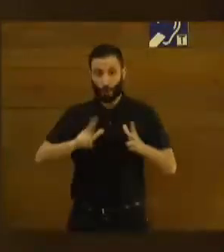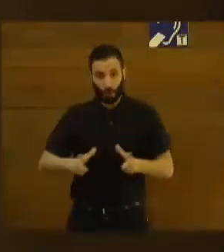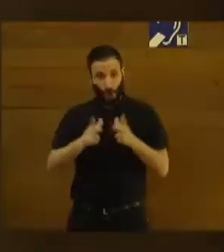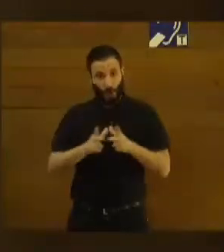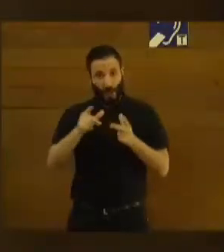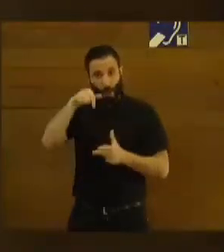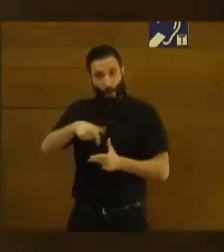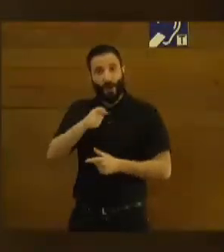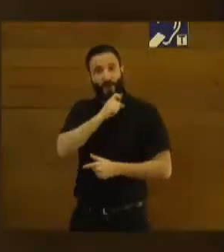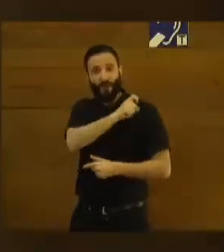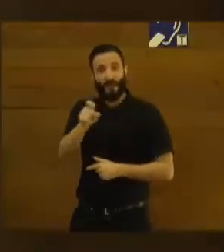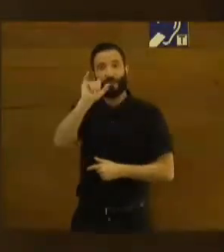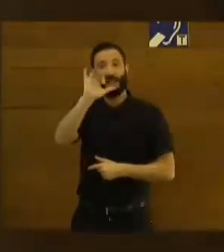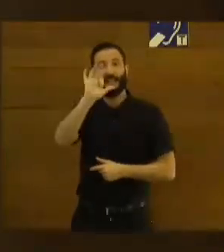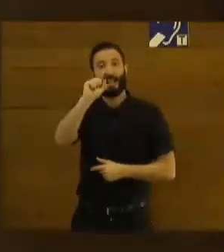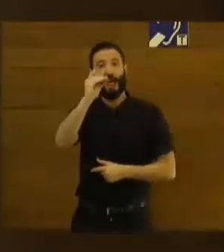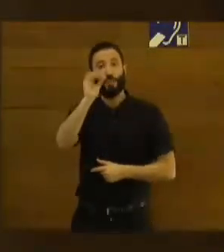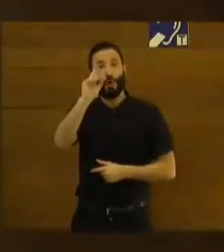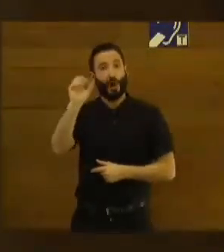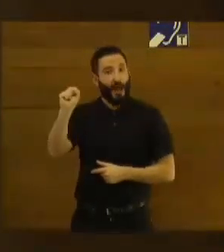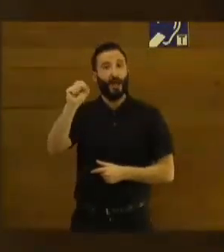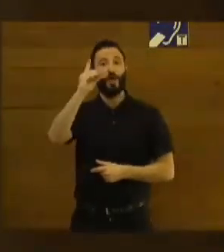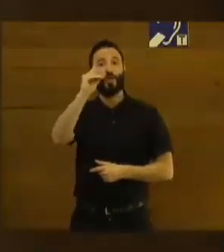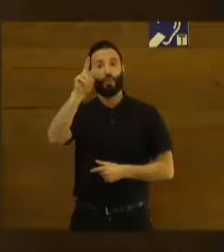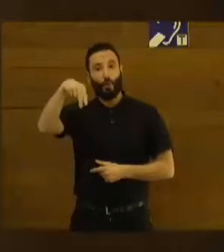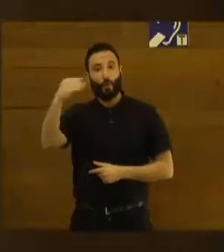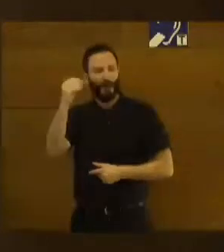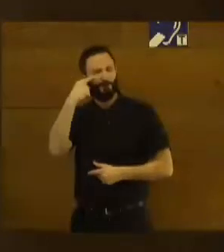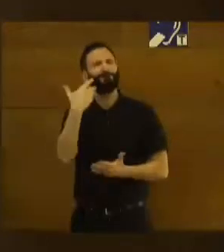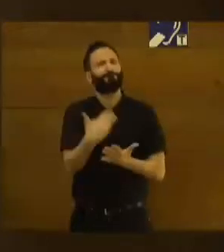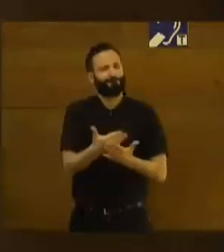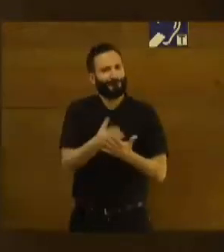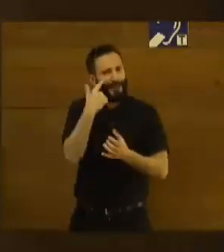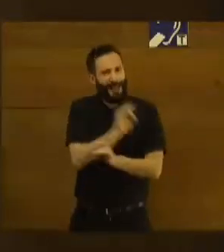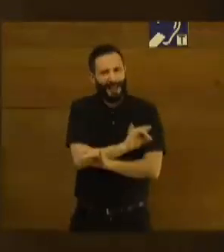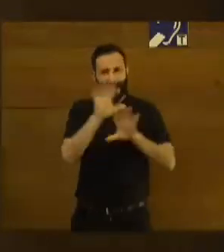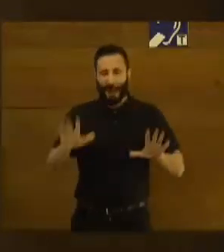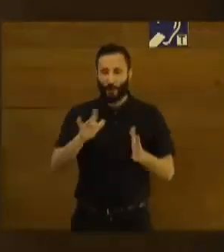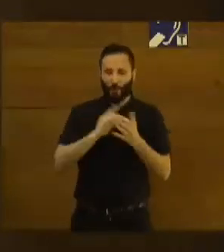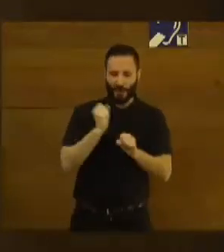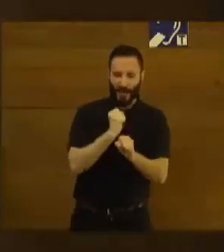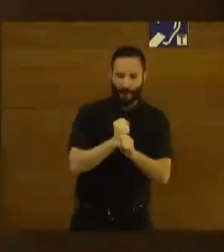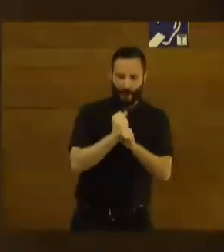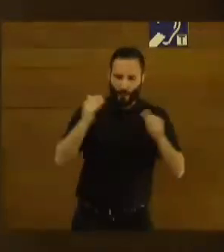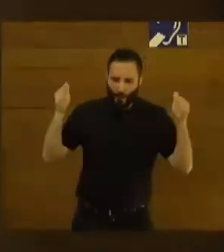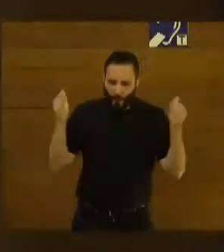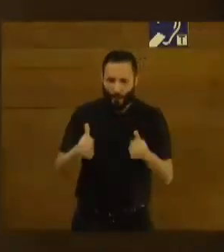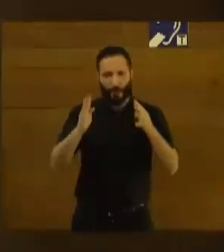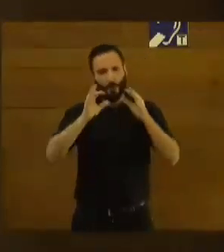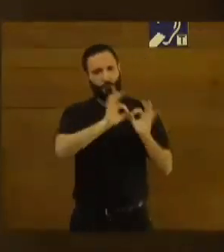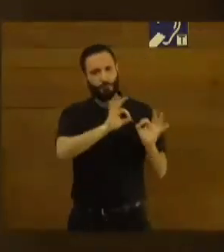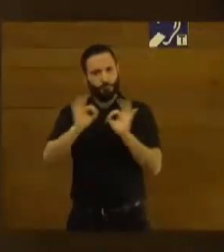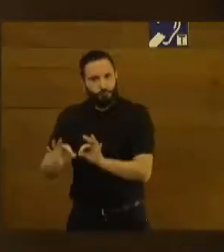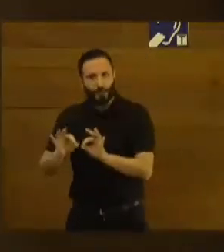presenta la Fundación Isadora Duncan es una clara demostración de que el trabajo focalizado, estructurado e innovador rende frutos